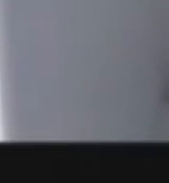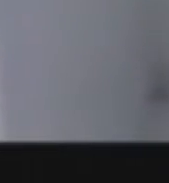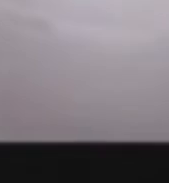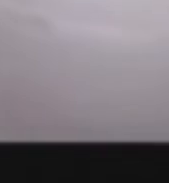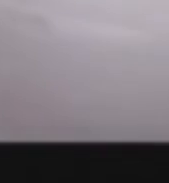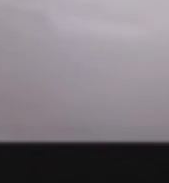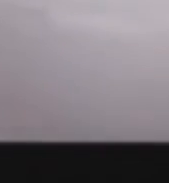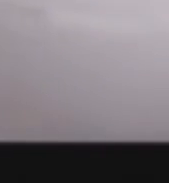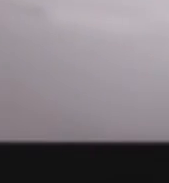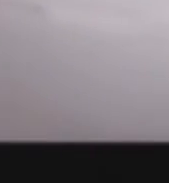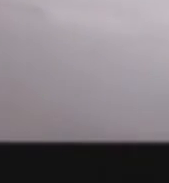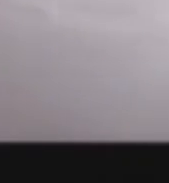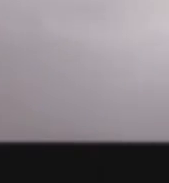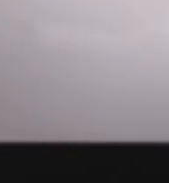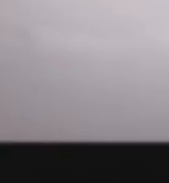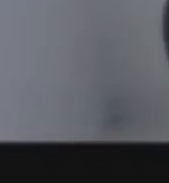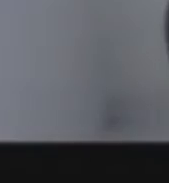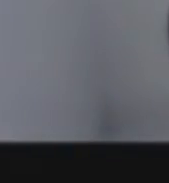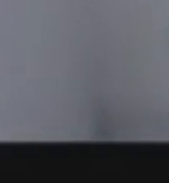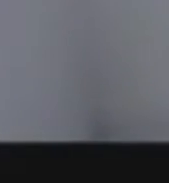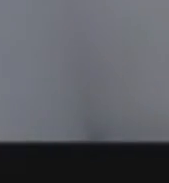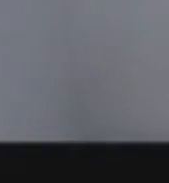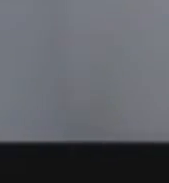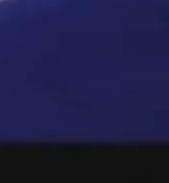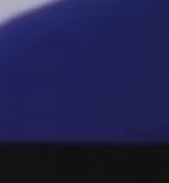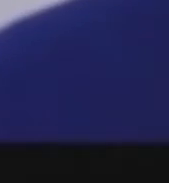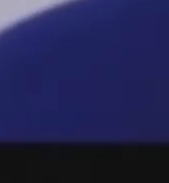Persiguiendo un sueño El